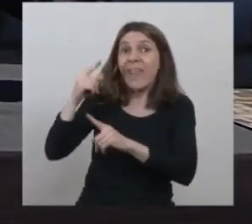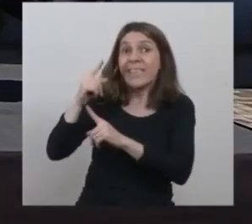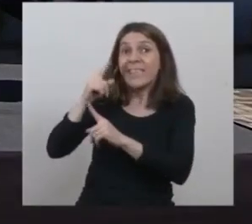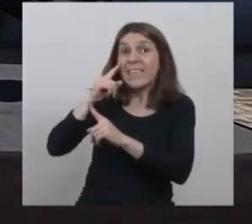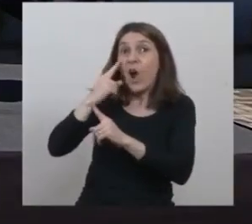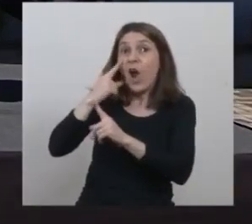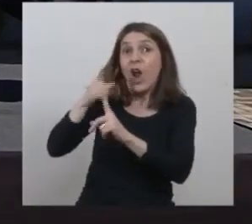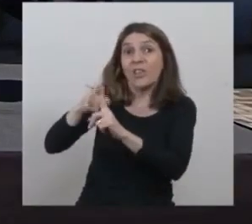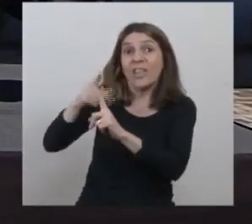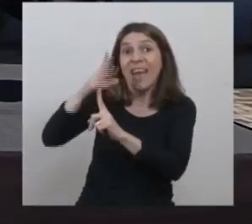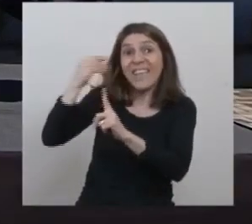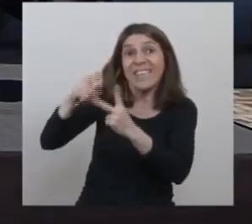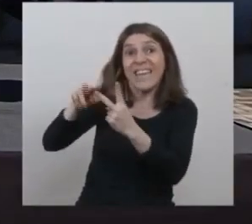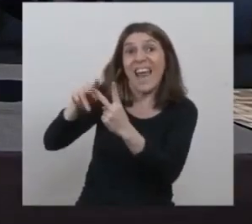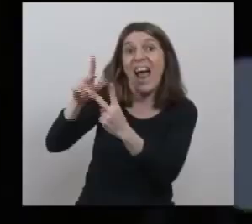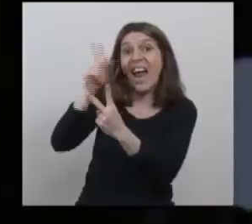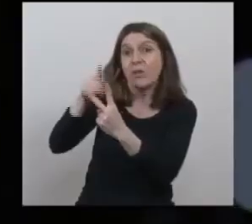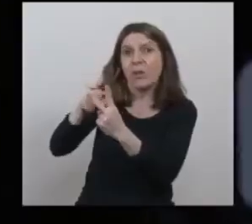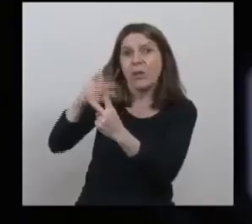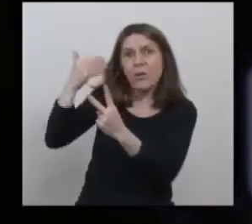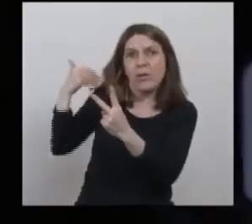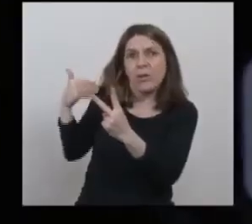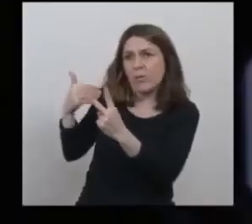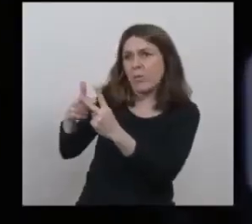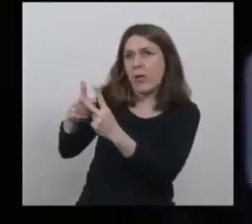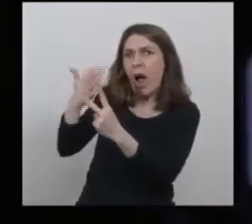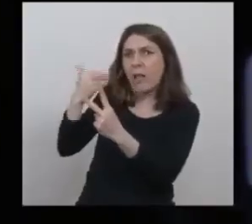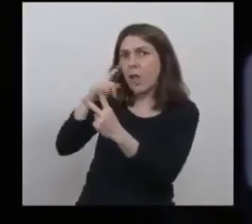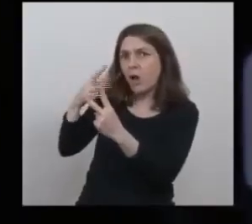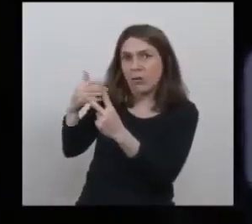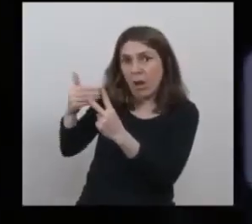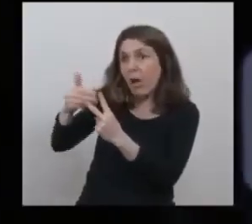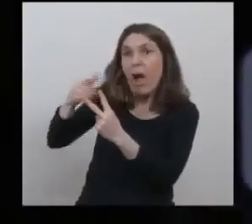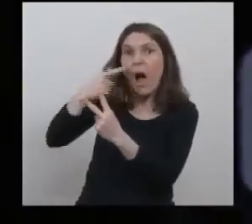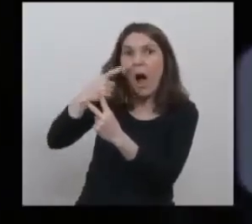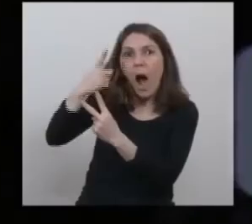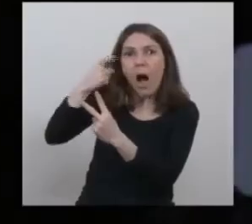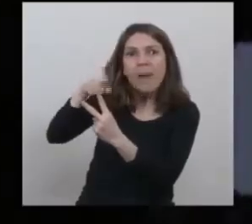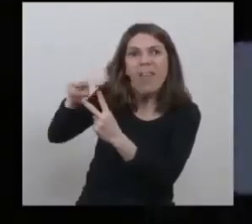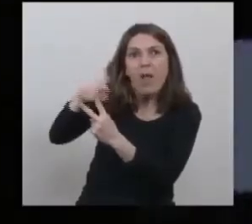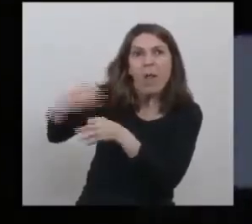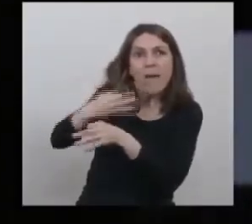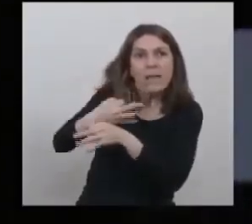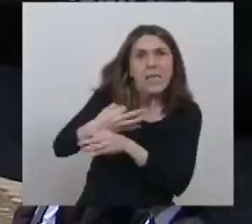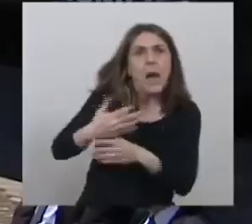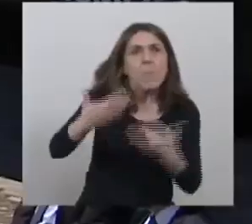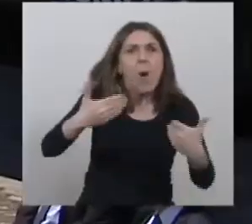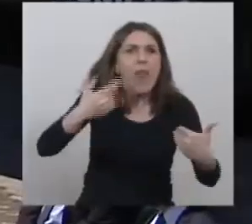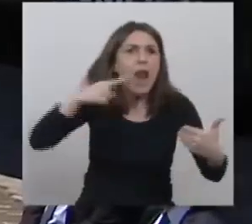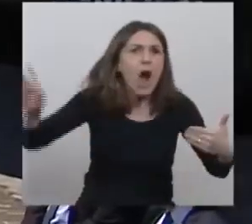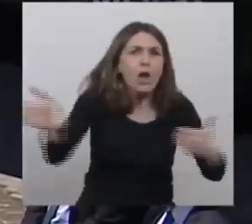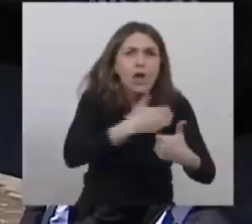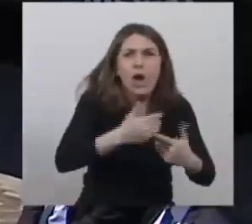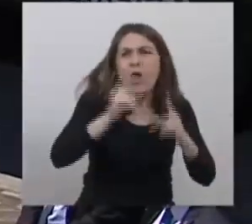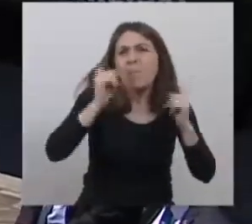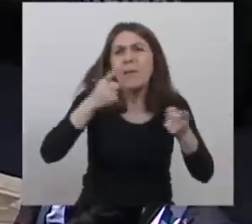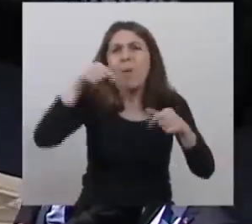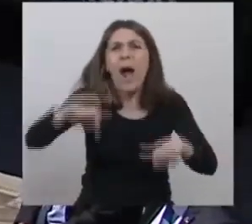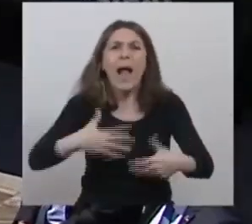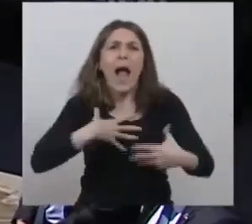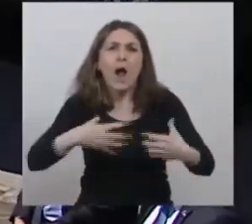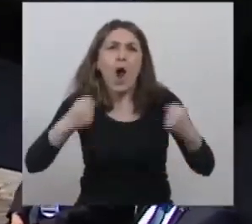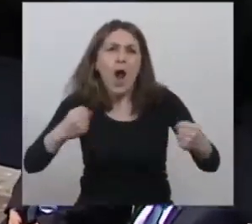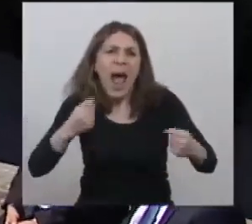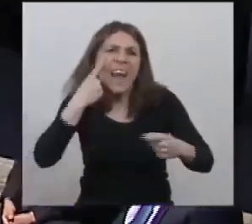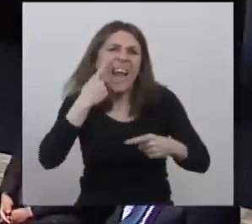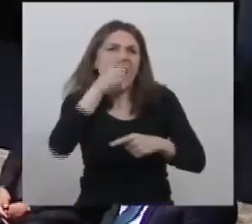justamente la política de hacer posible lo imposible. Y este hospital y el coraje de un intendente en la mitad de una pandemia, mientras